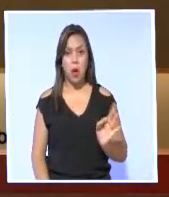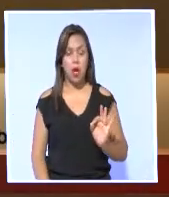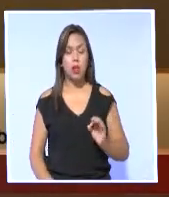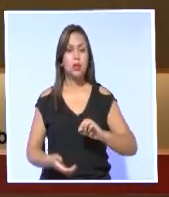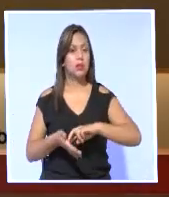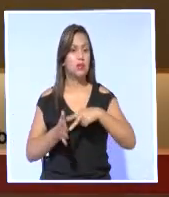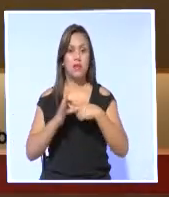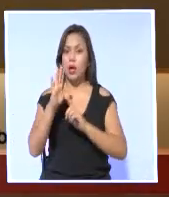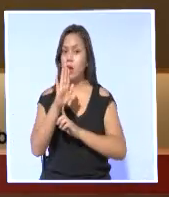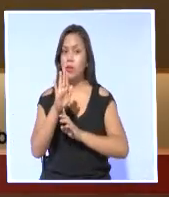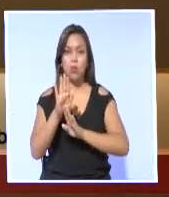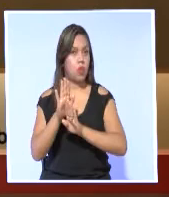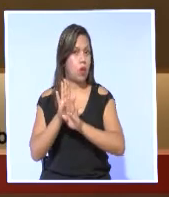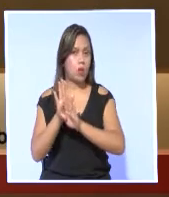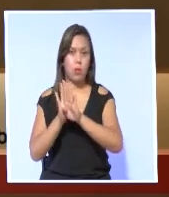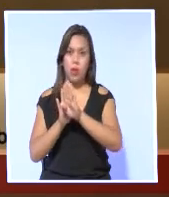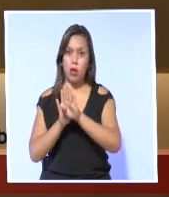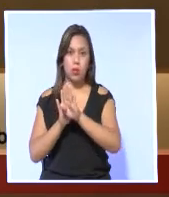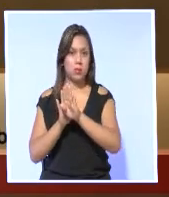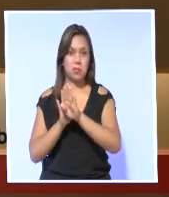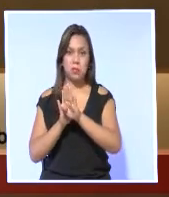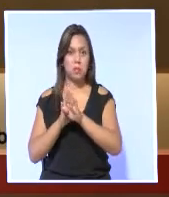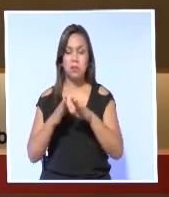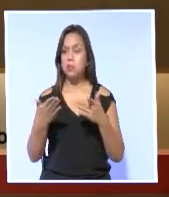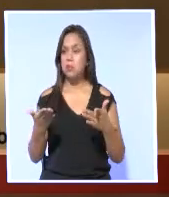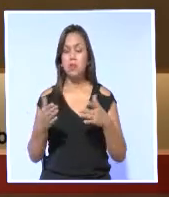progreso, no hay libertad, no hay bienestar.